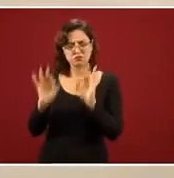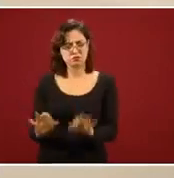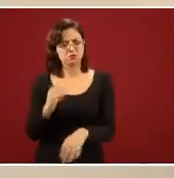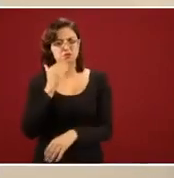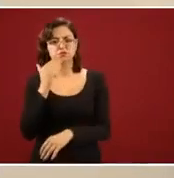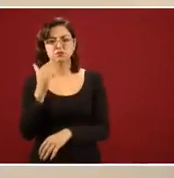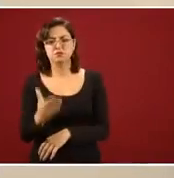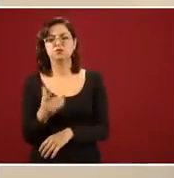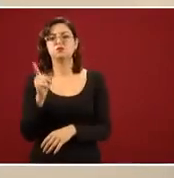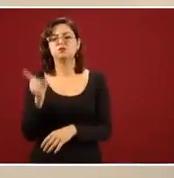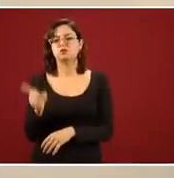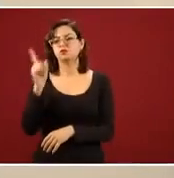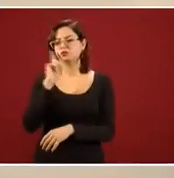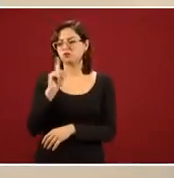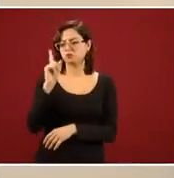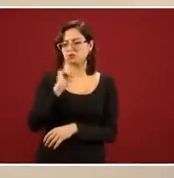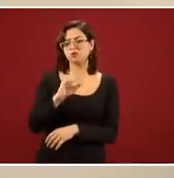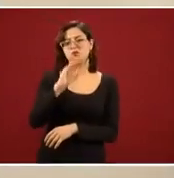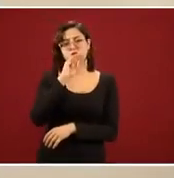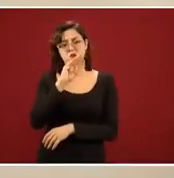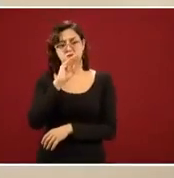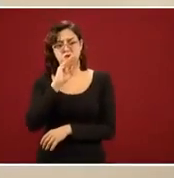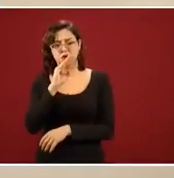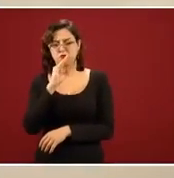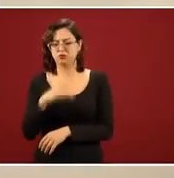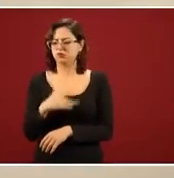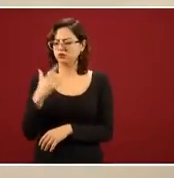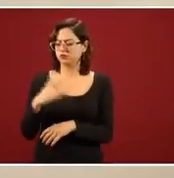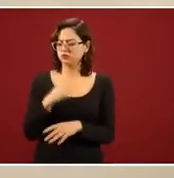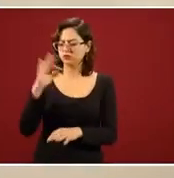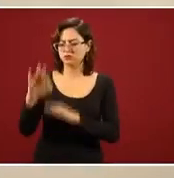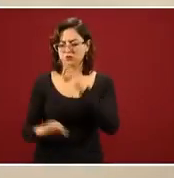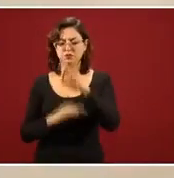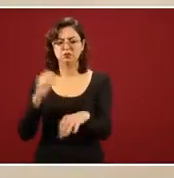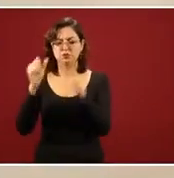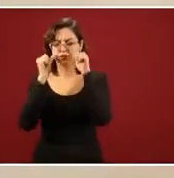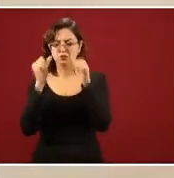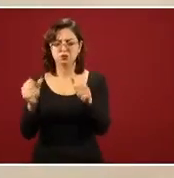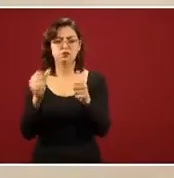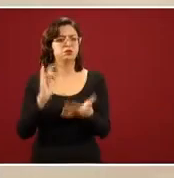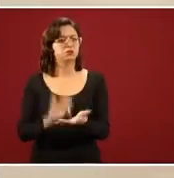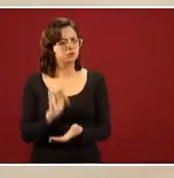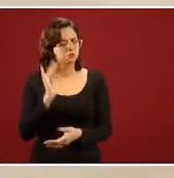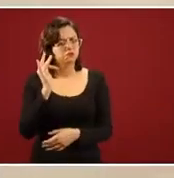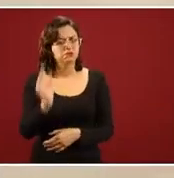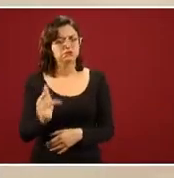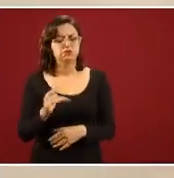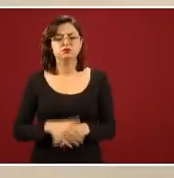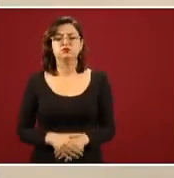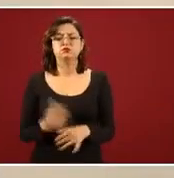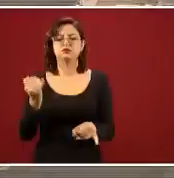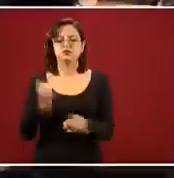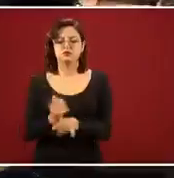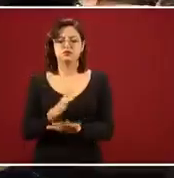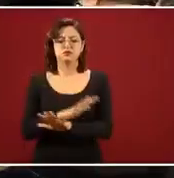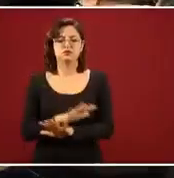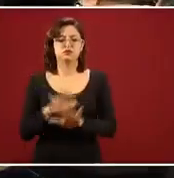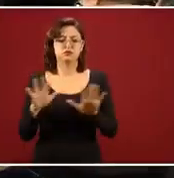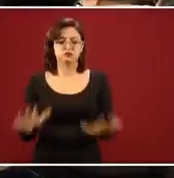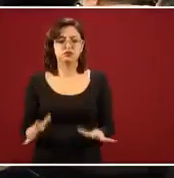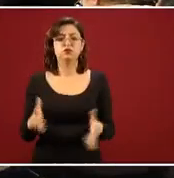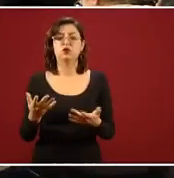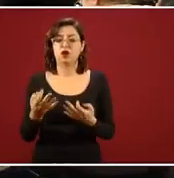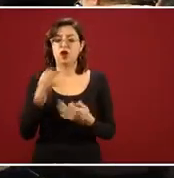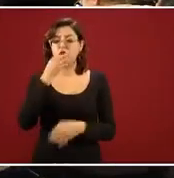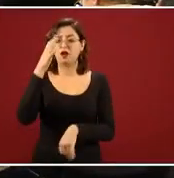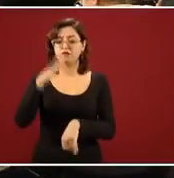La madre de la menor agradeció la óptima atención que recibió de nuestro nosocomio. Esta información la expresó para que tenga